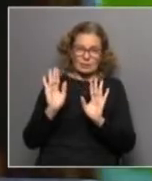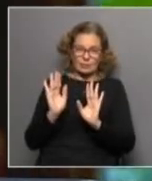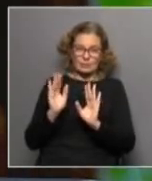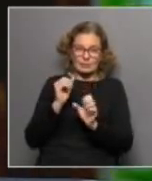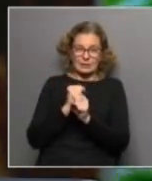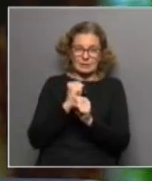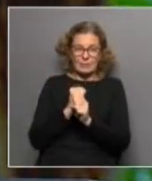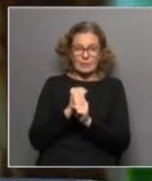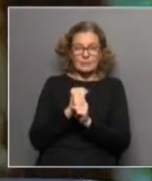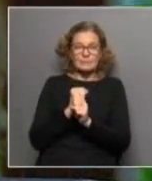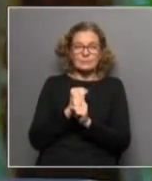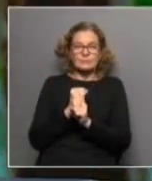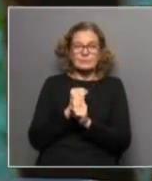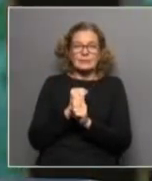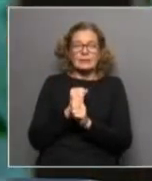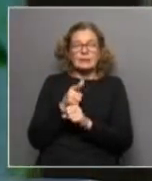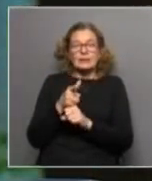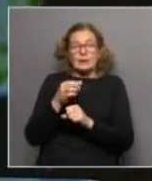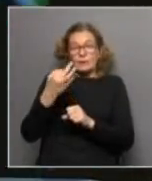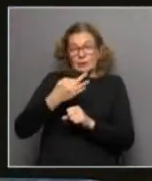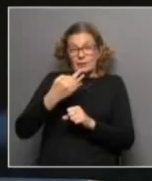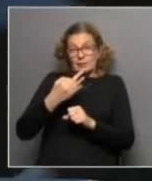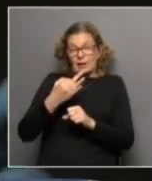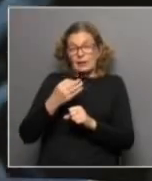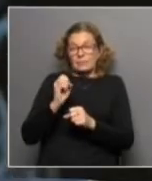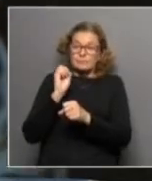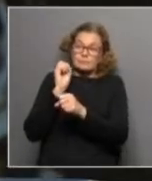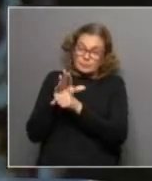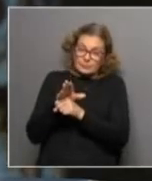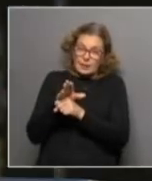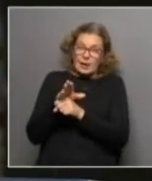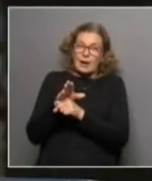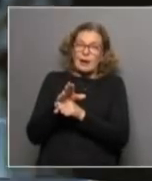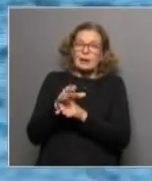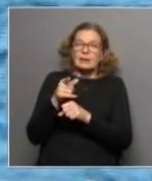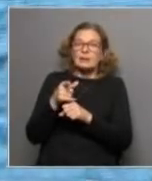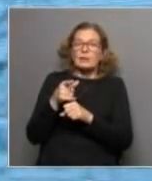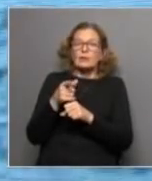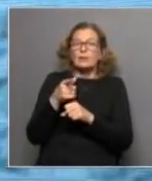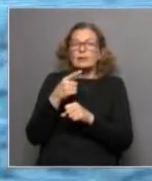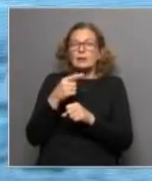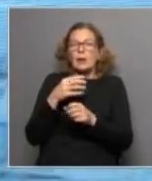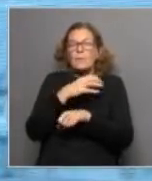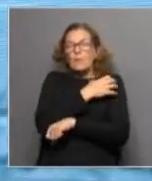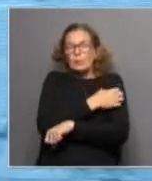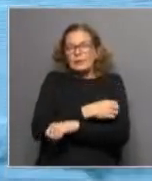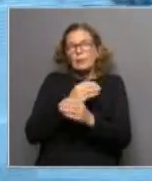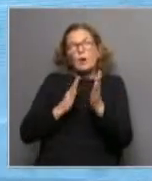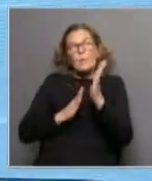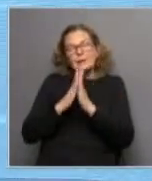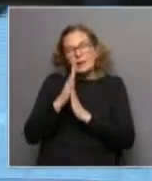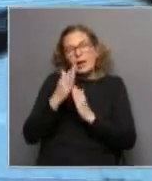su trabajo. Que sí es verdad que tuvo efectos, ellos estiman cuáles son los potenciales efectos y estiman que la pobreza hubiese aumentado